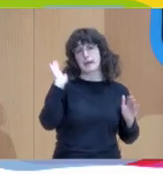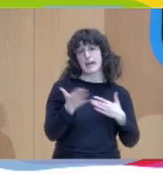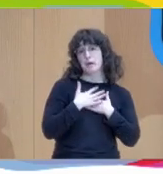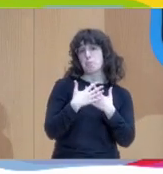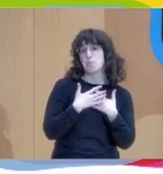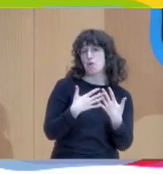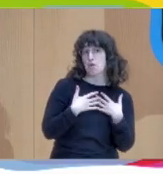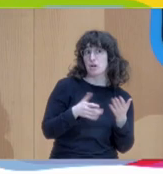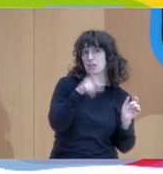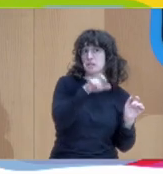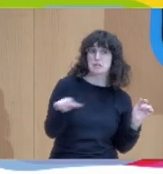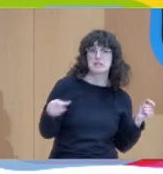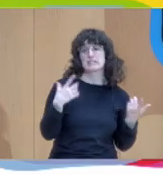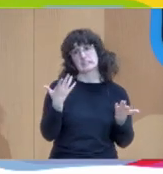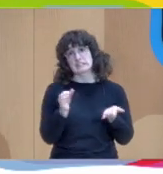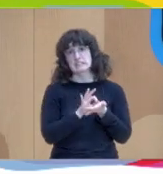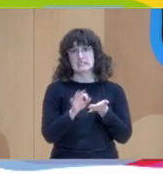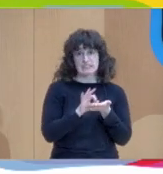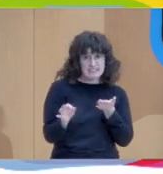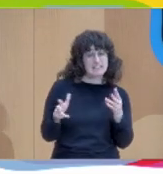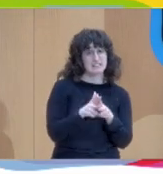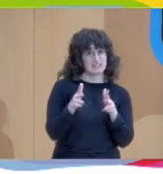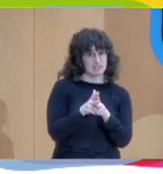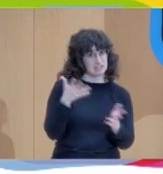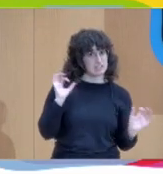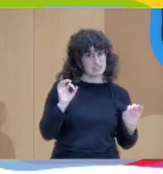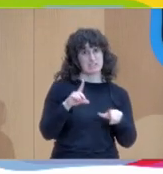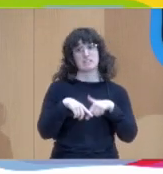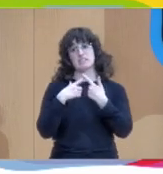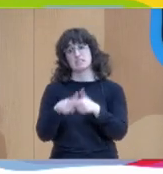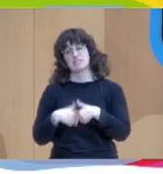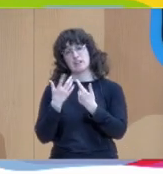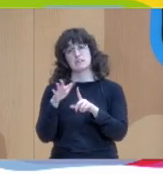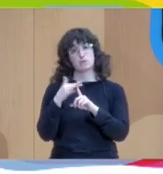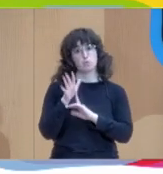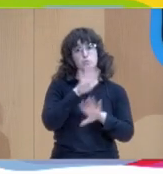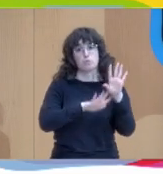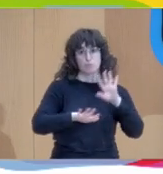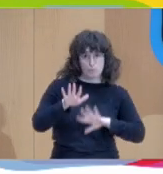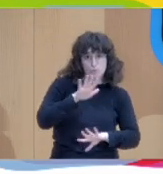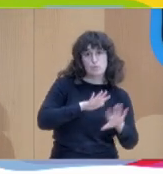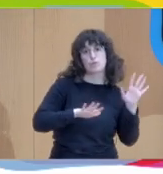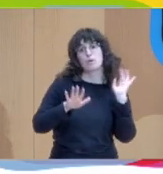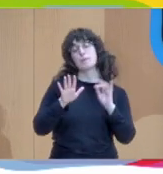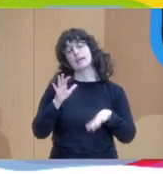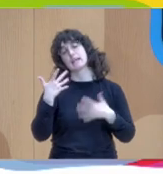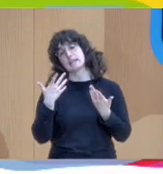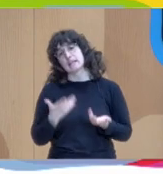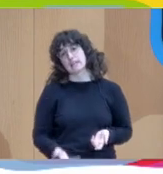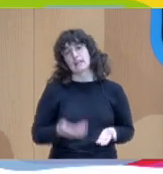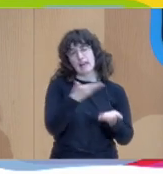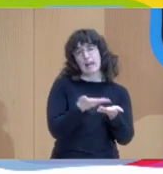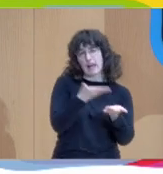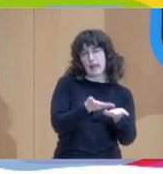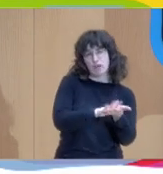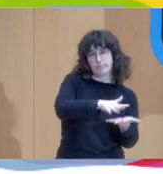realidad de los servicios sociales. Cada vez atendemos situaciones familiares más complejas, hay un mayor número de demandas,